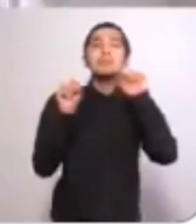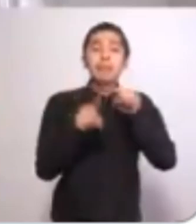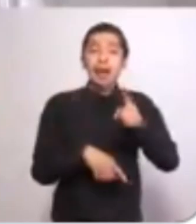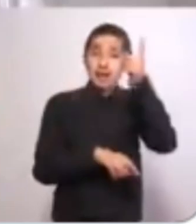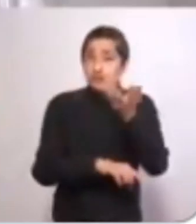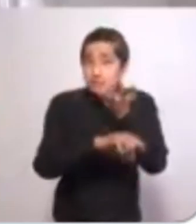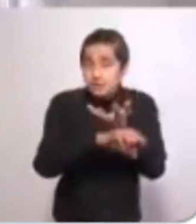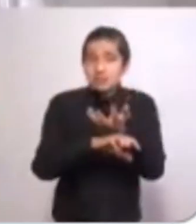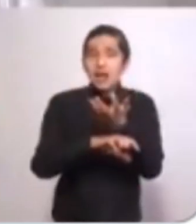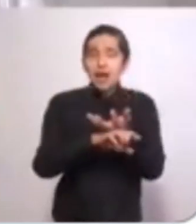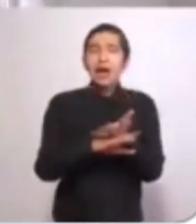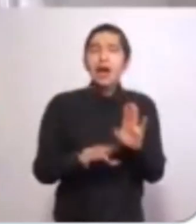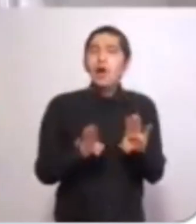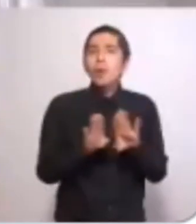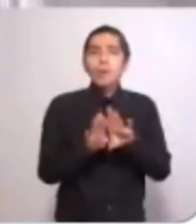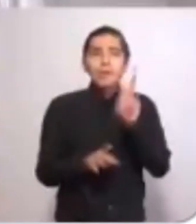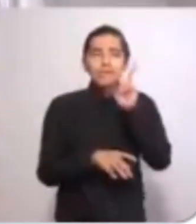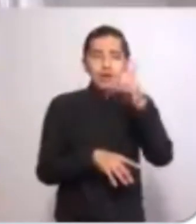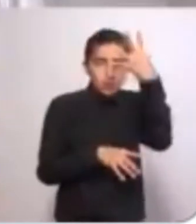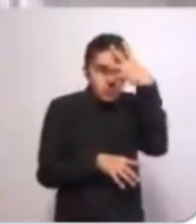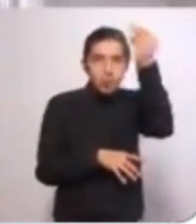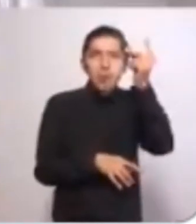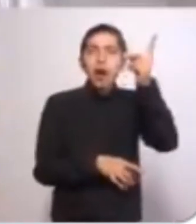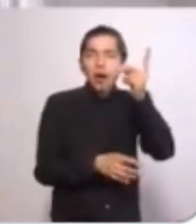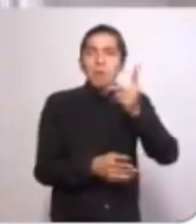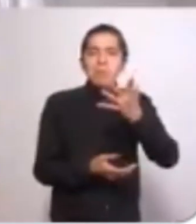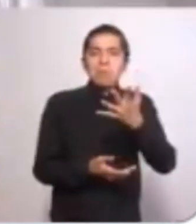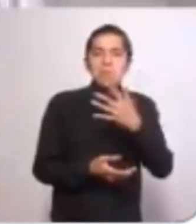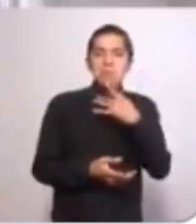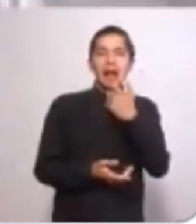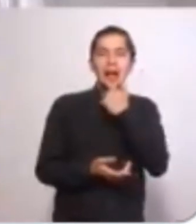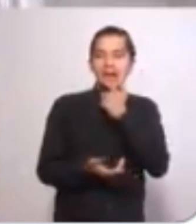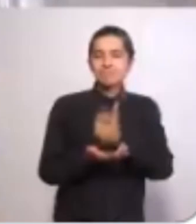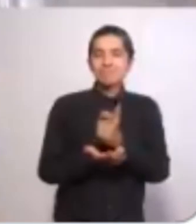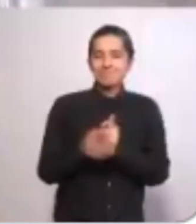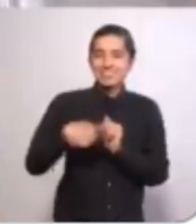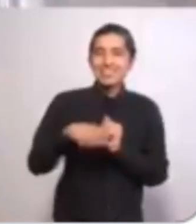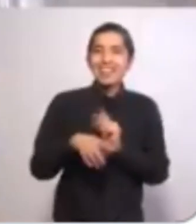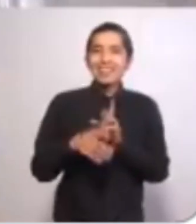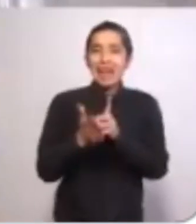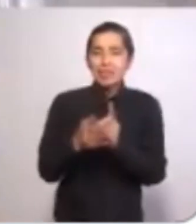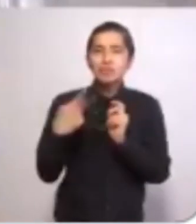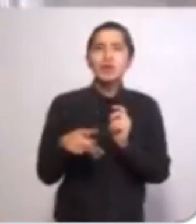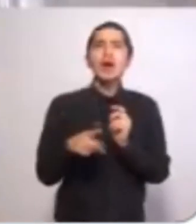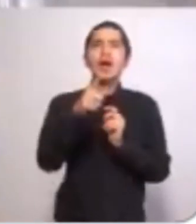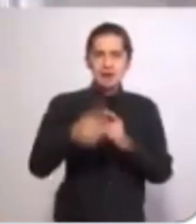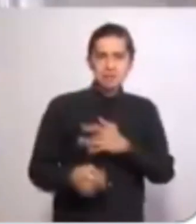y de los que en Estados Unidos han visto cómo Trump amenaza su futuro y sus derechos.